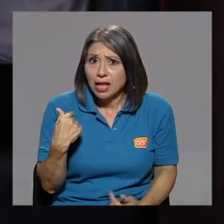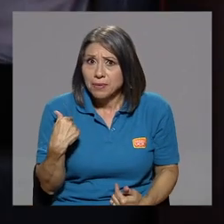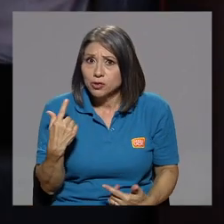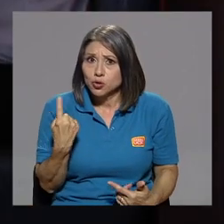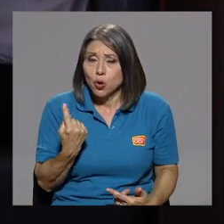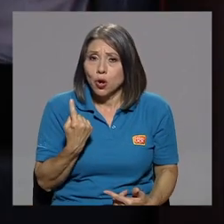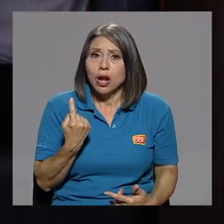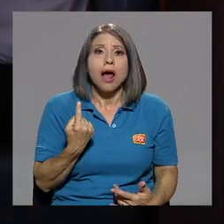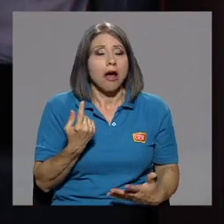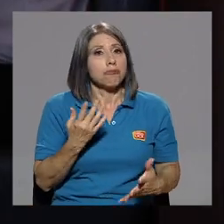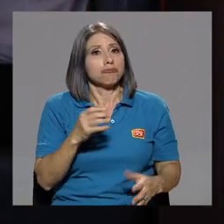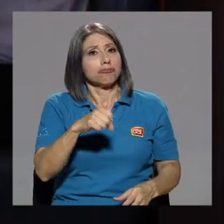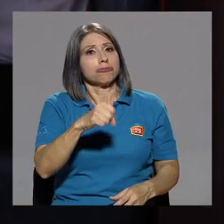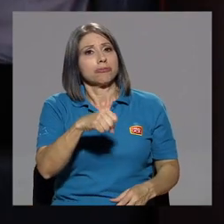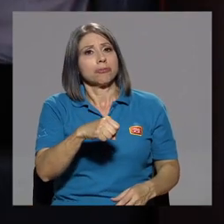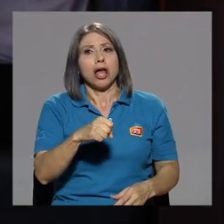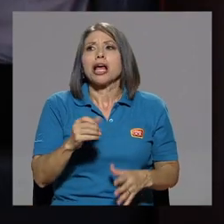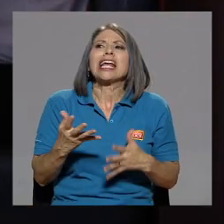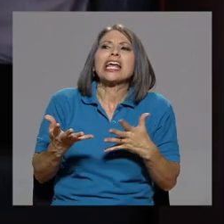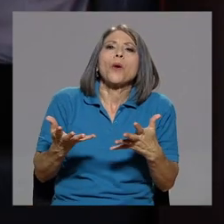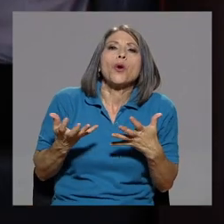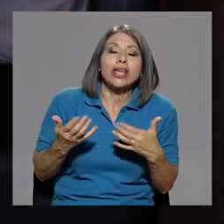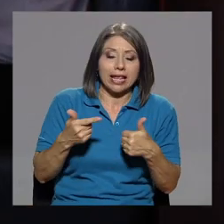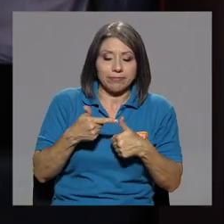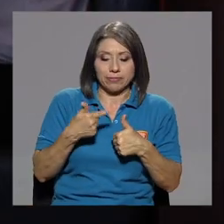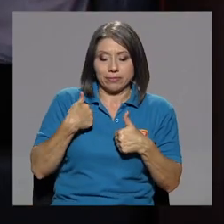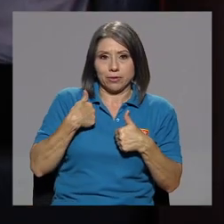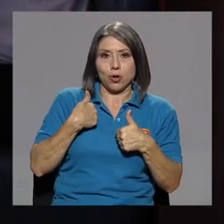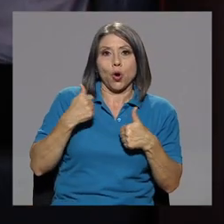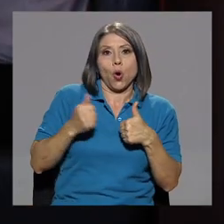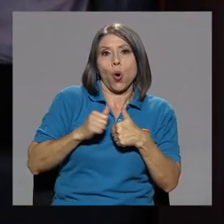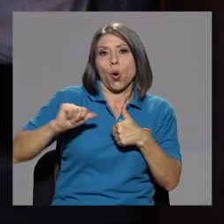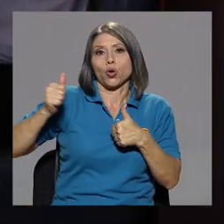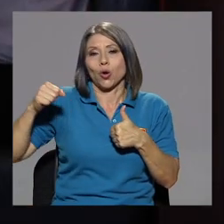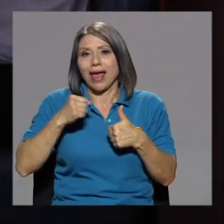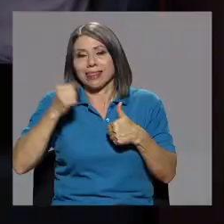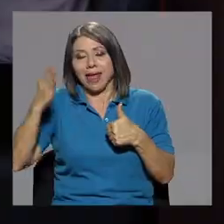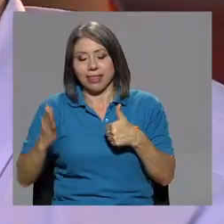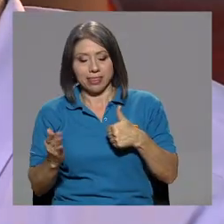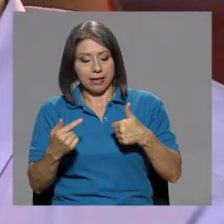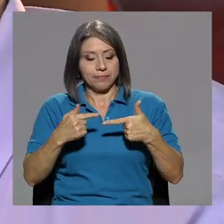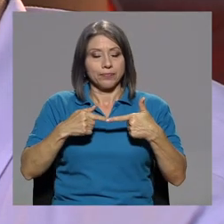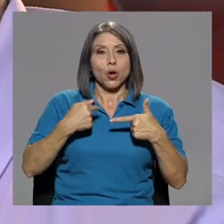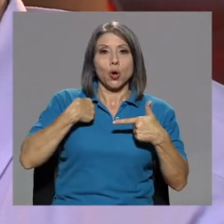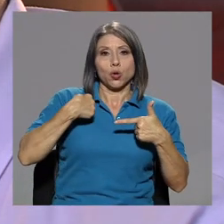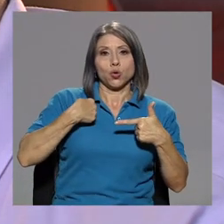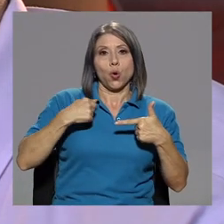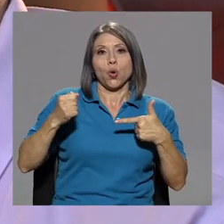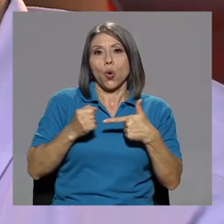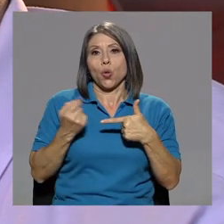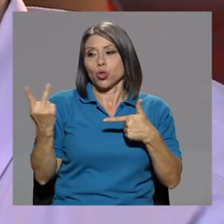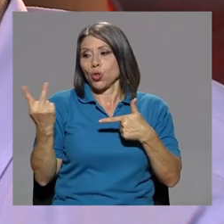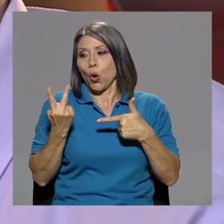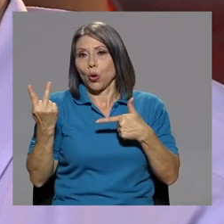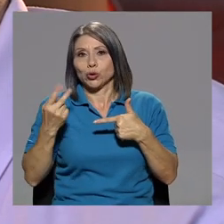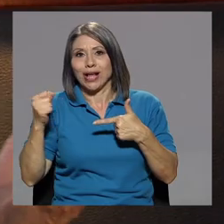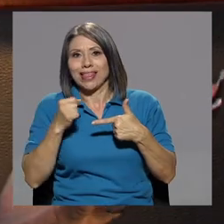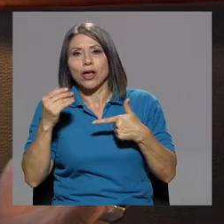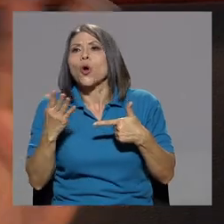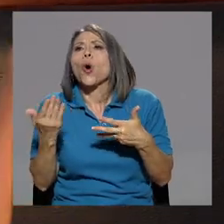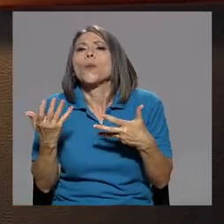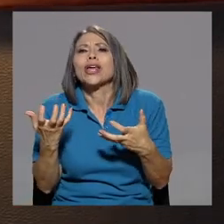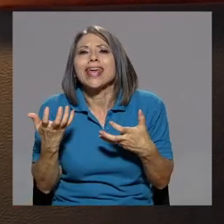supuesto, ok. ¿Cómo quieren? Sandra con otro cantante, Sandra con dos cantantes,